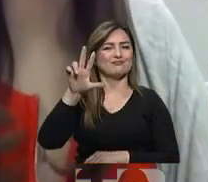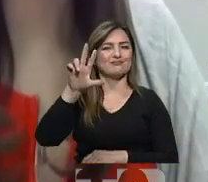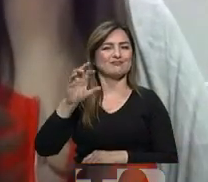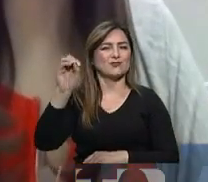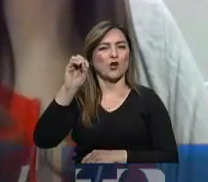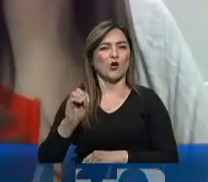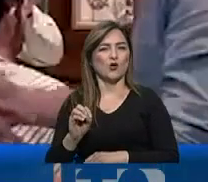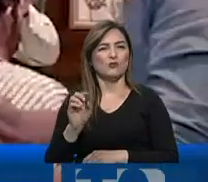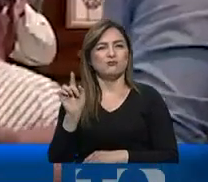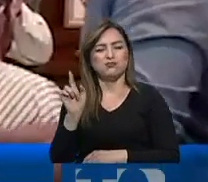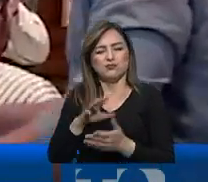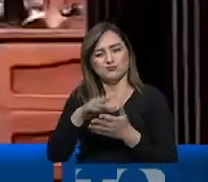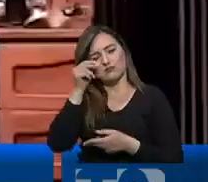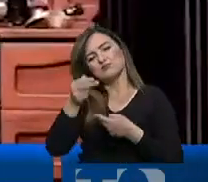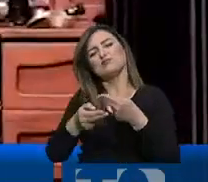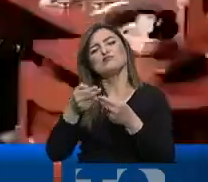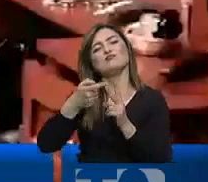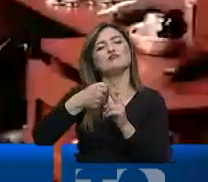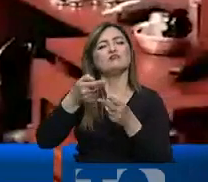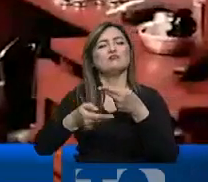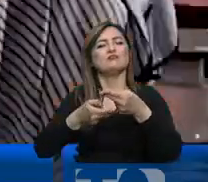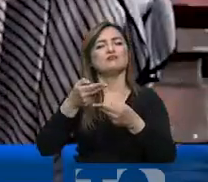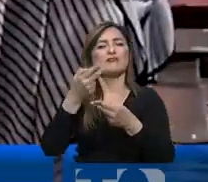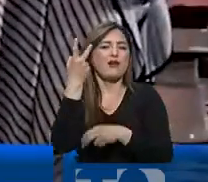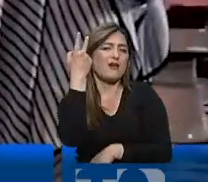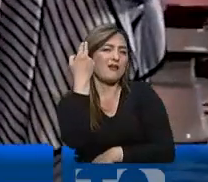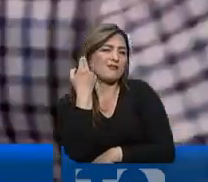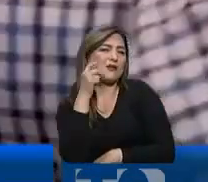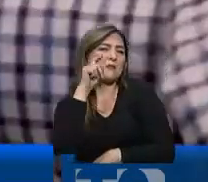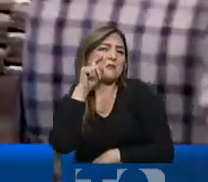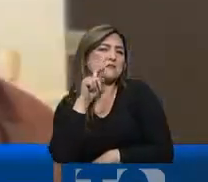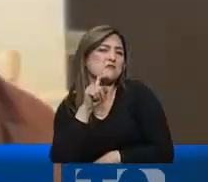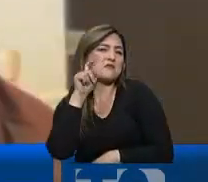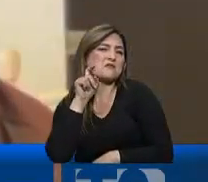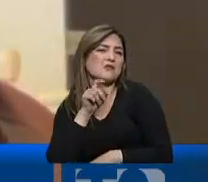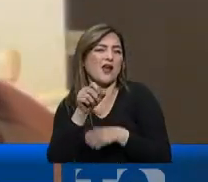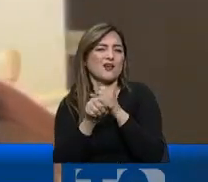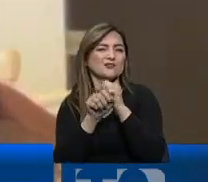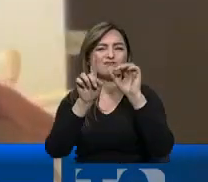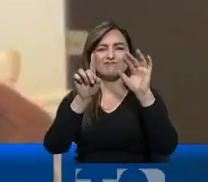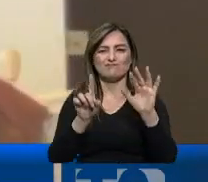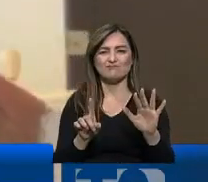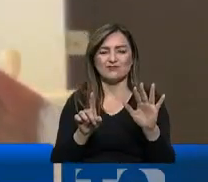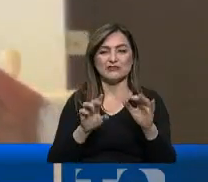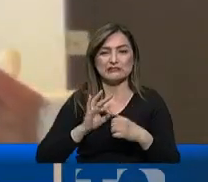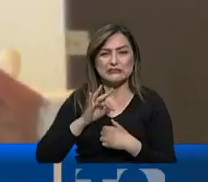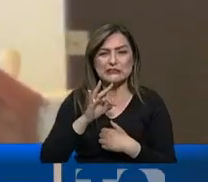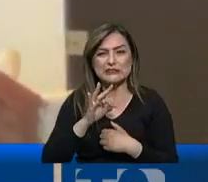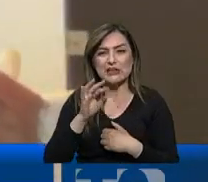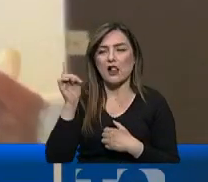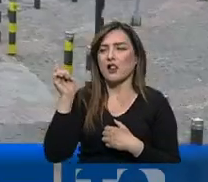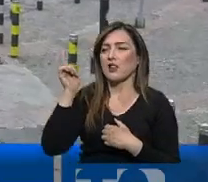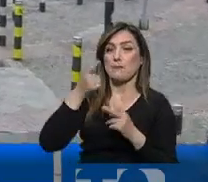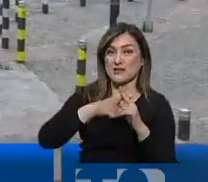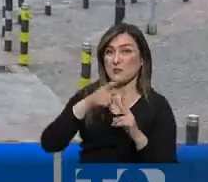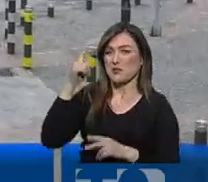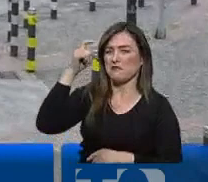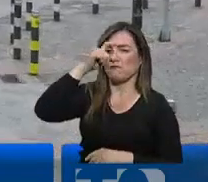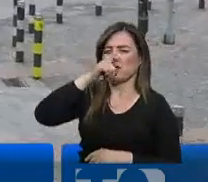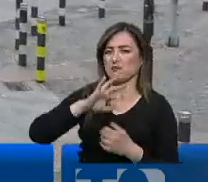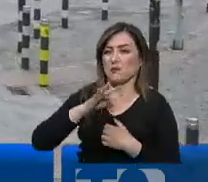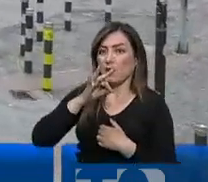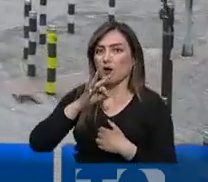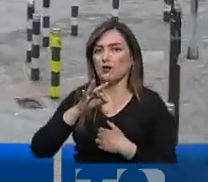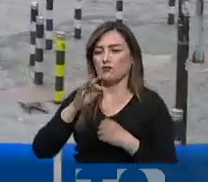Francisco es emprendedor, él inició su negocio de peluquería y barbería hace seis años, reconoce que fue difícil comenzar y ahora durante la